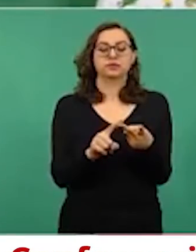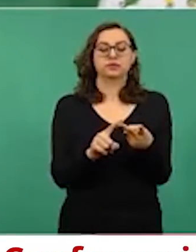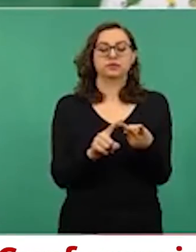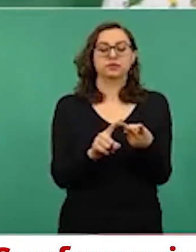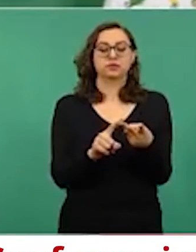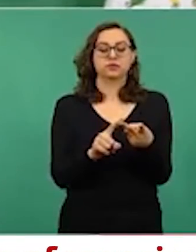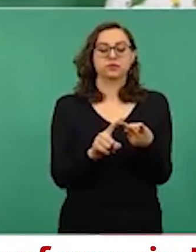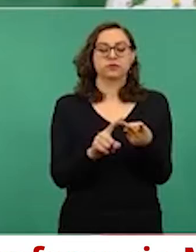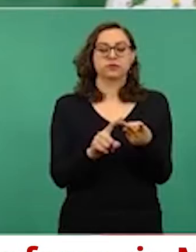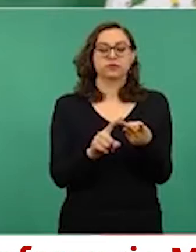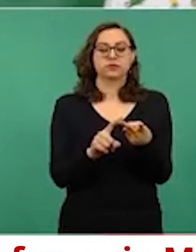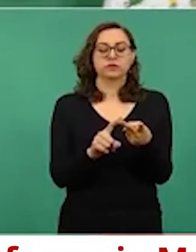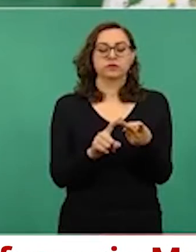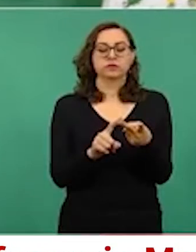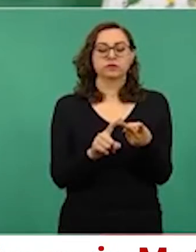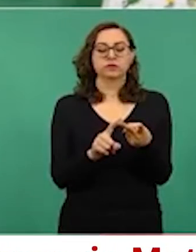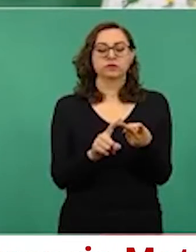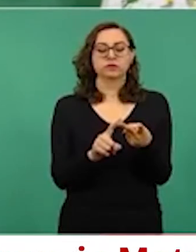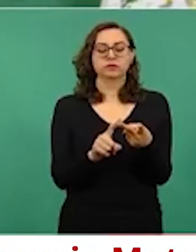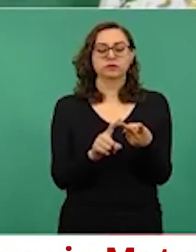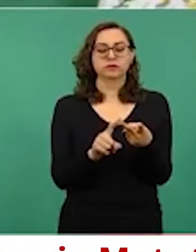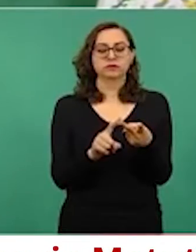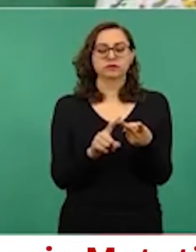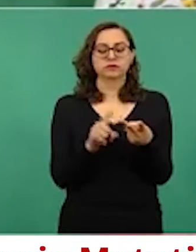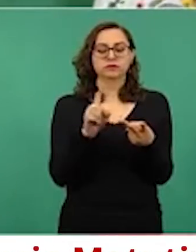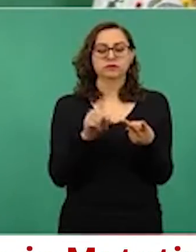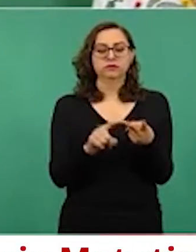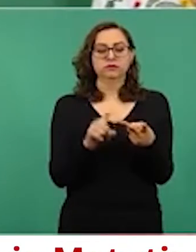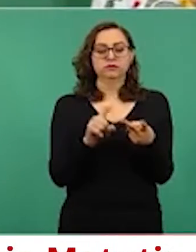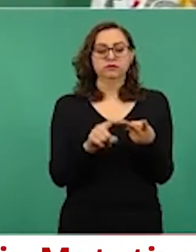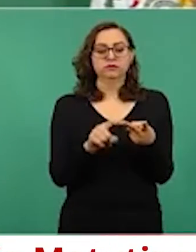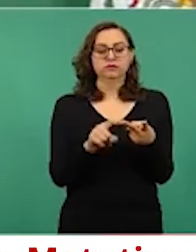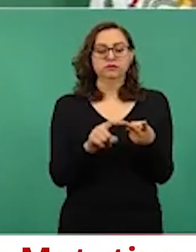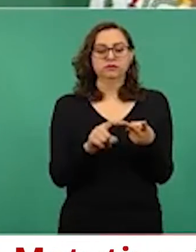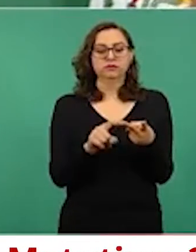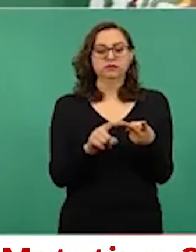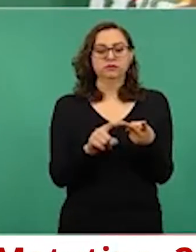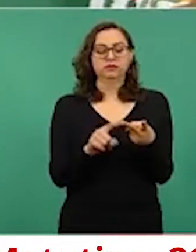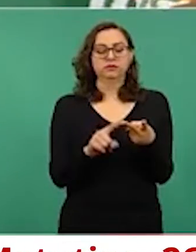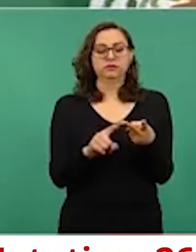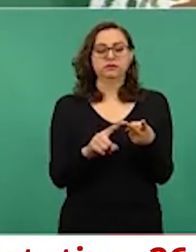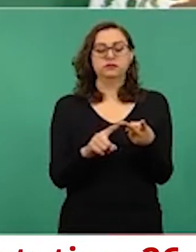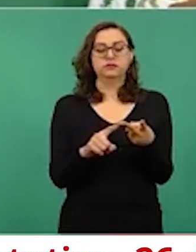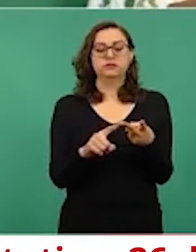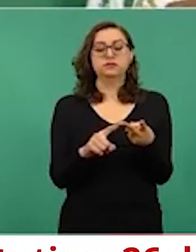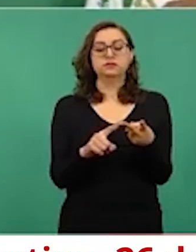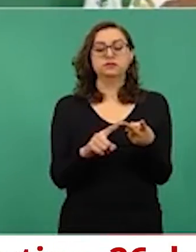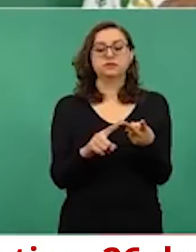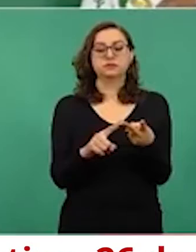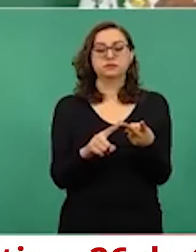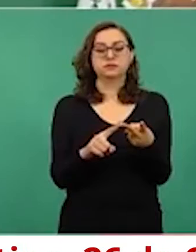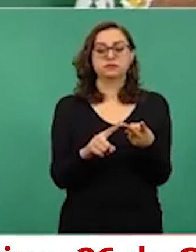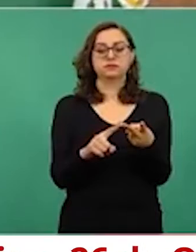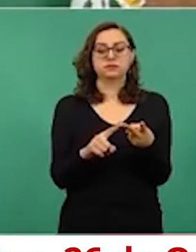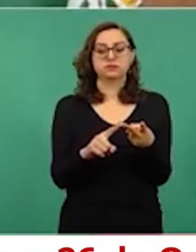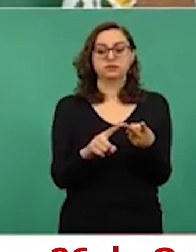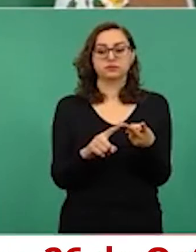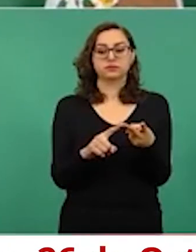todavía el lograr